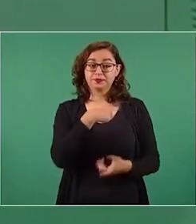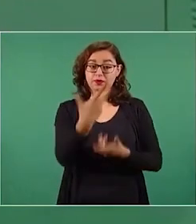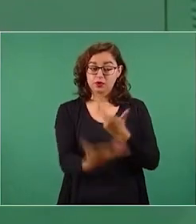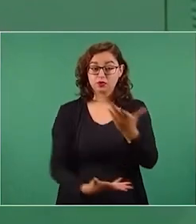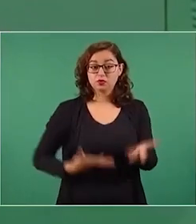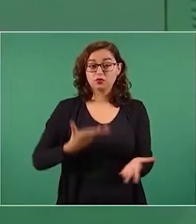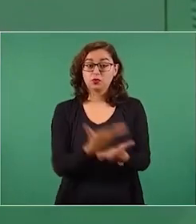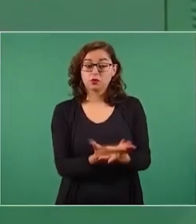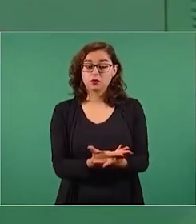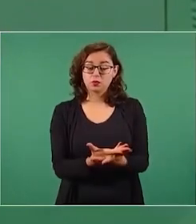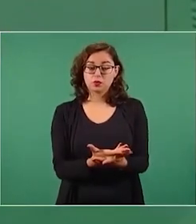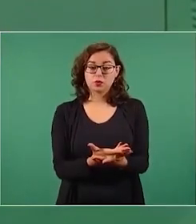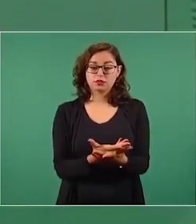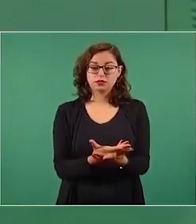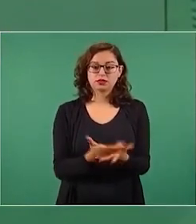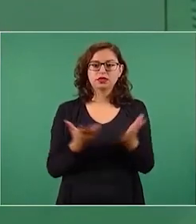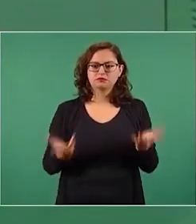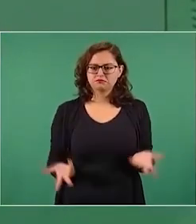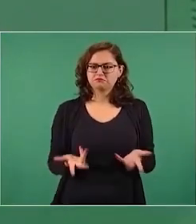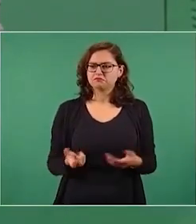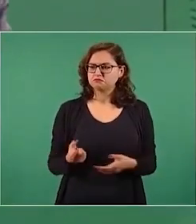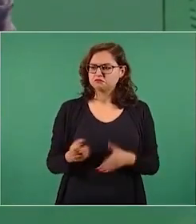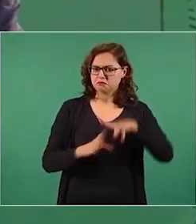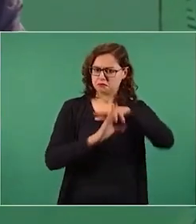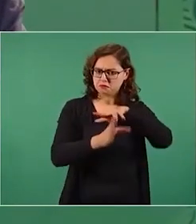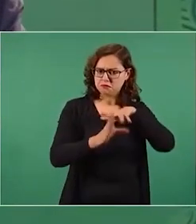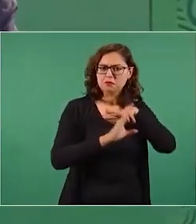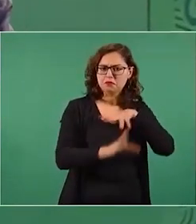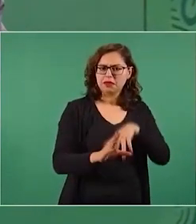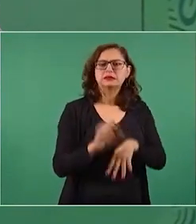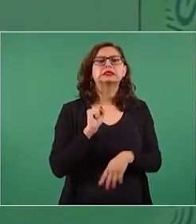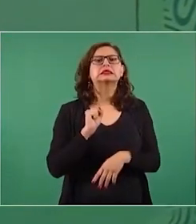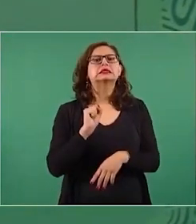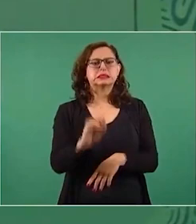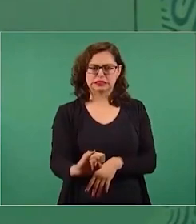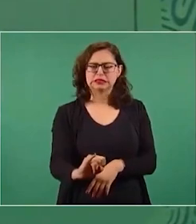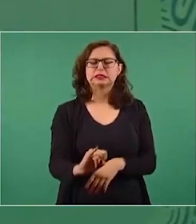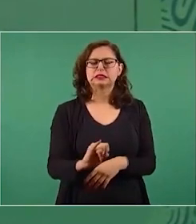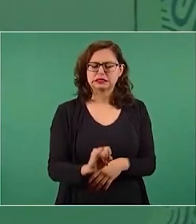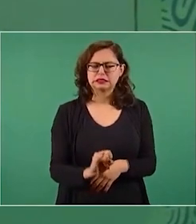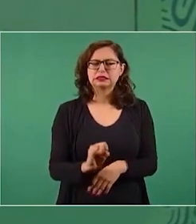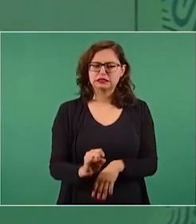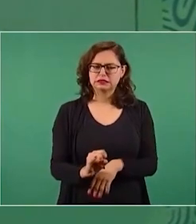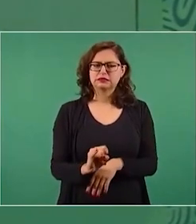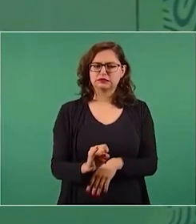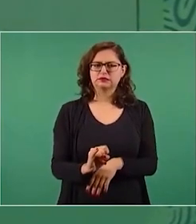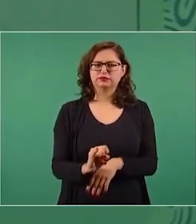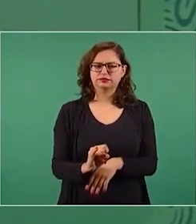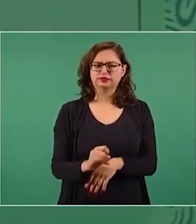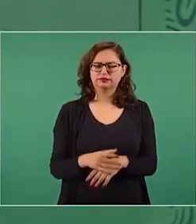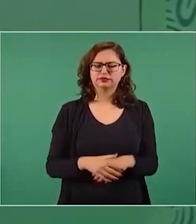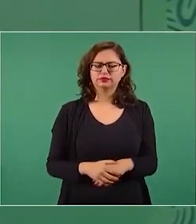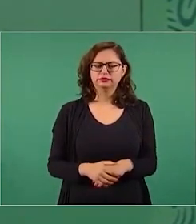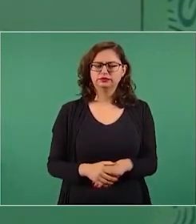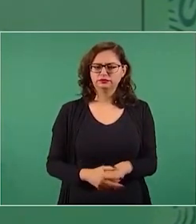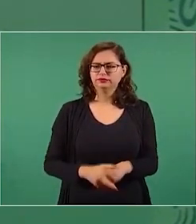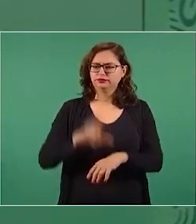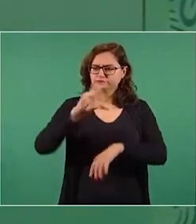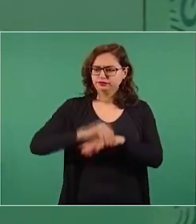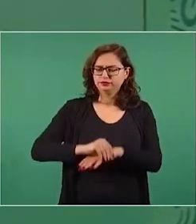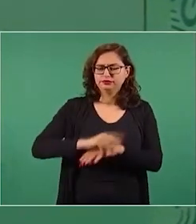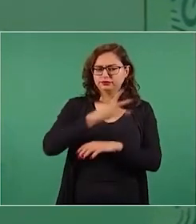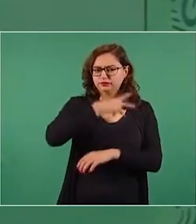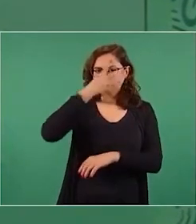a que se otorguen visas